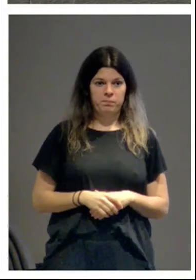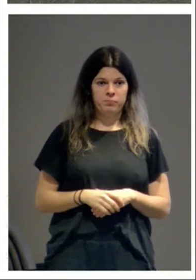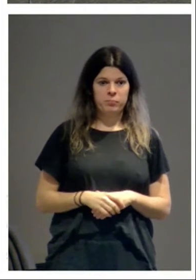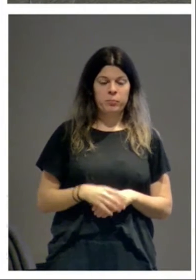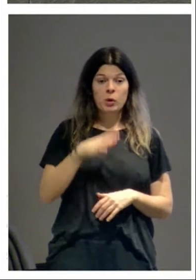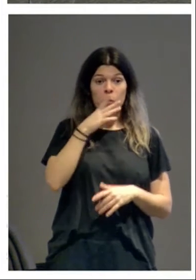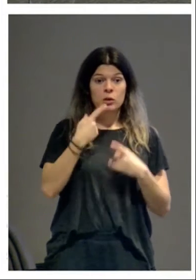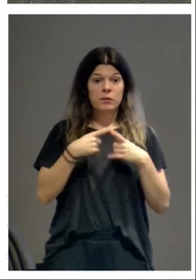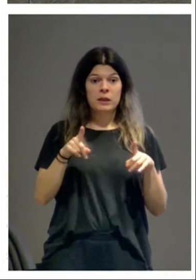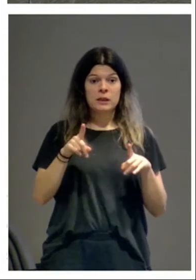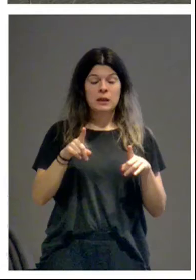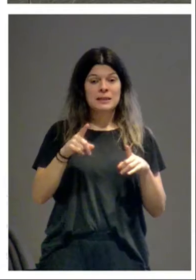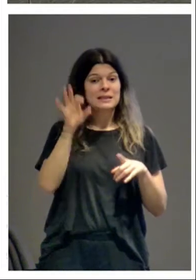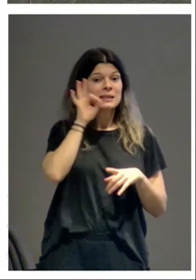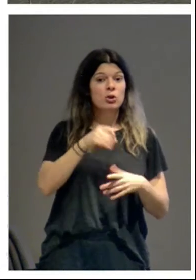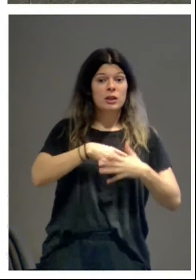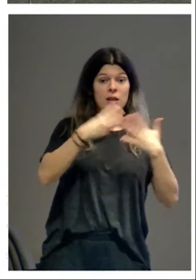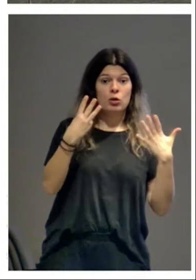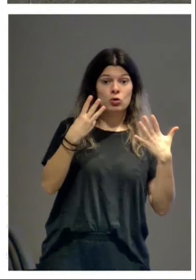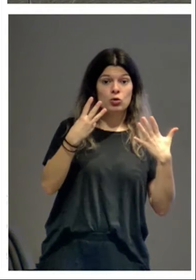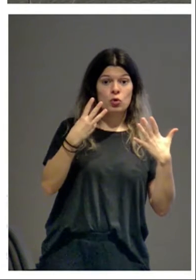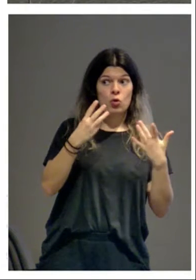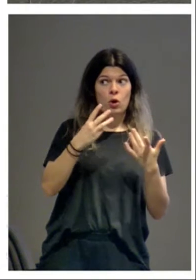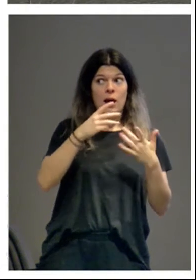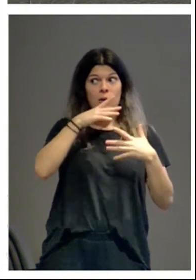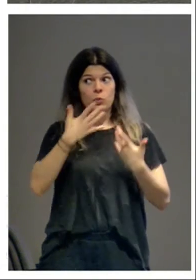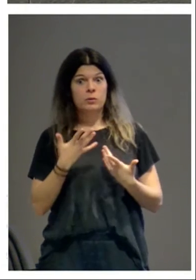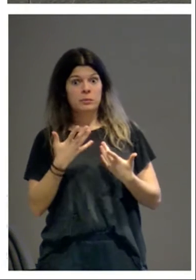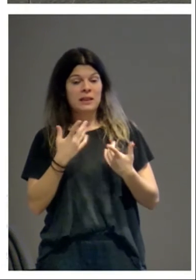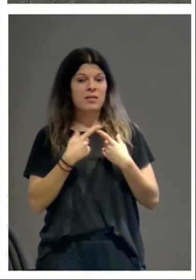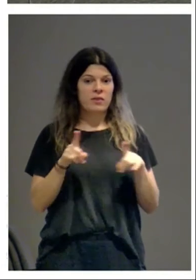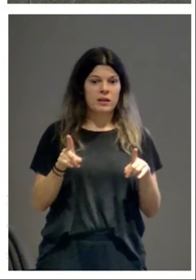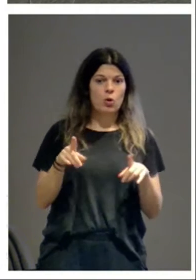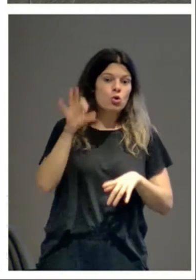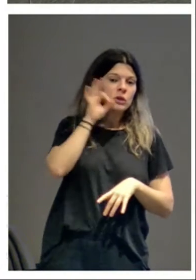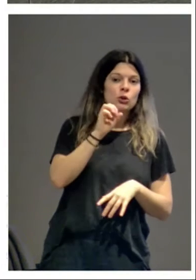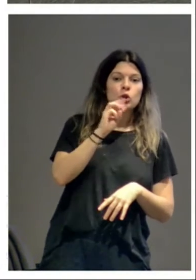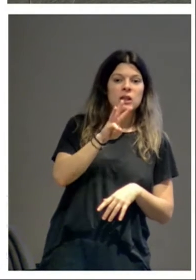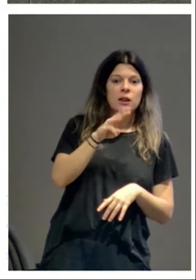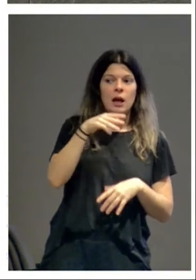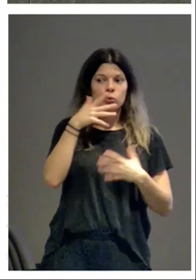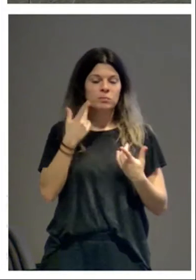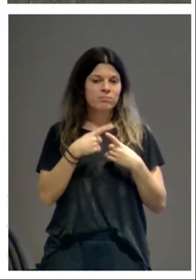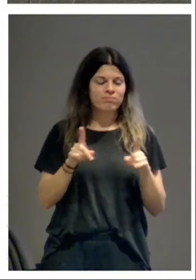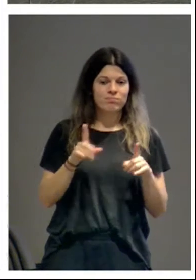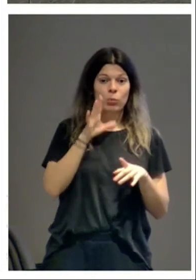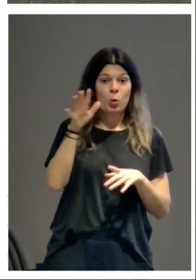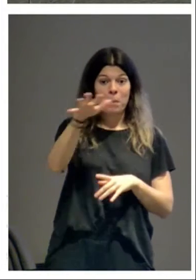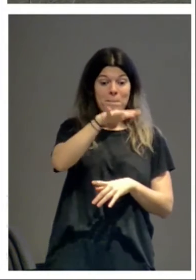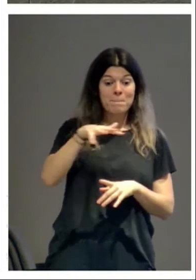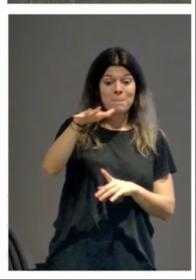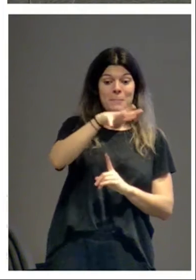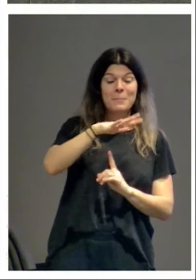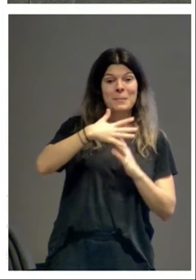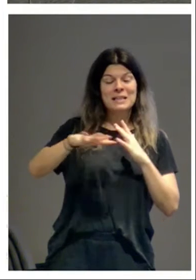lo que veían las personas del siglo XVIII o del siglo XIII. El paisaje romano era un paisaje